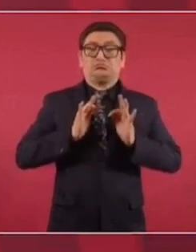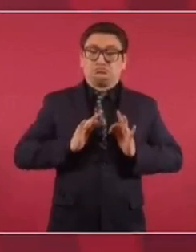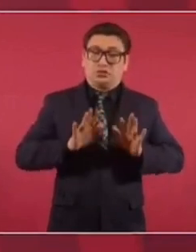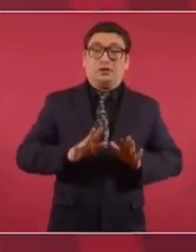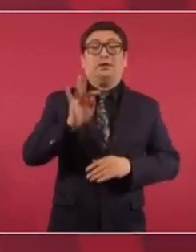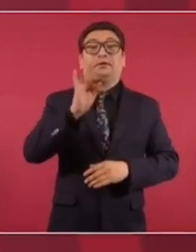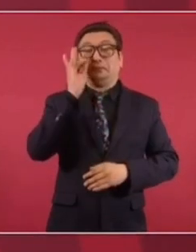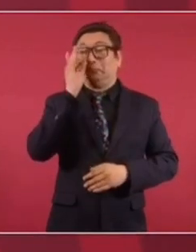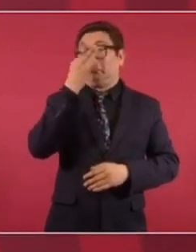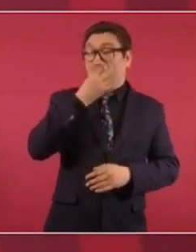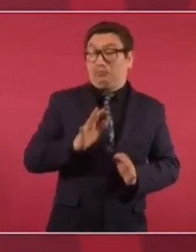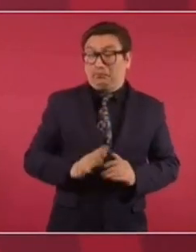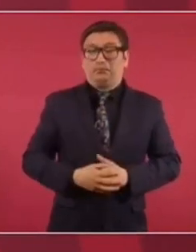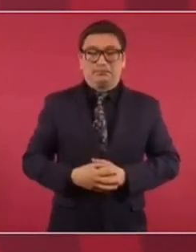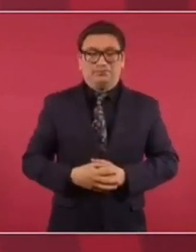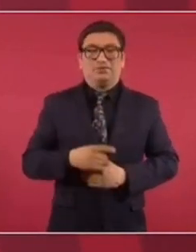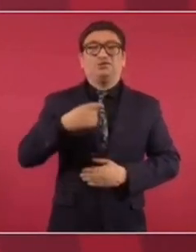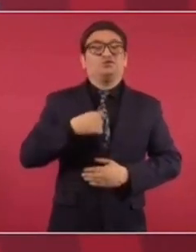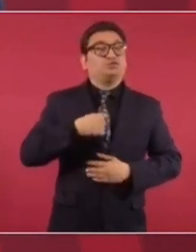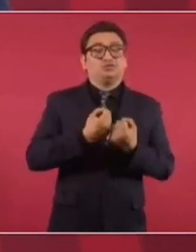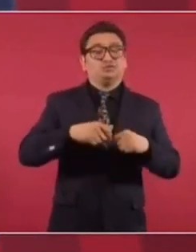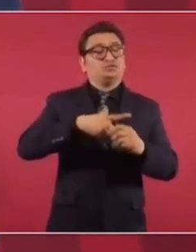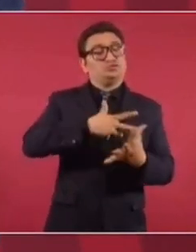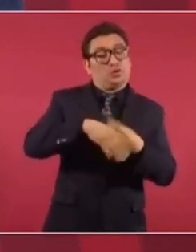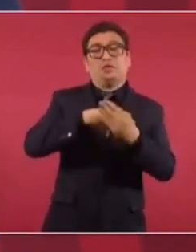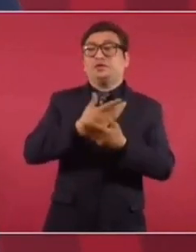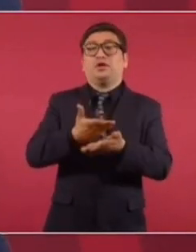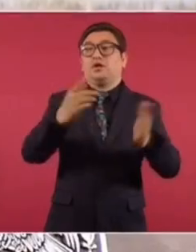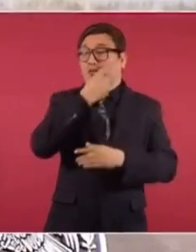fresa, socialdemócrata,